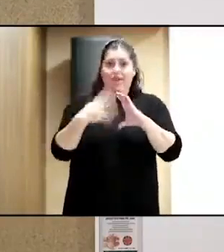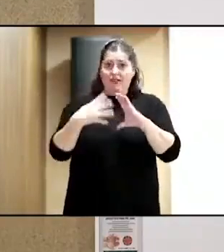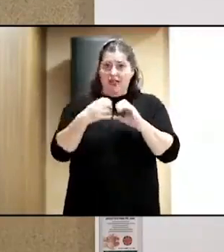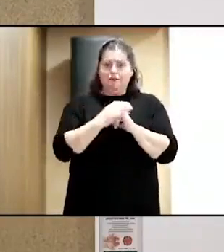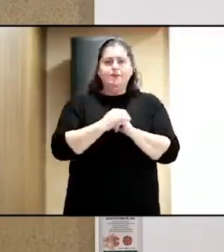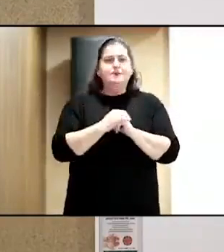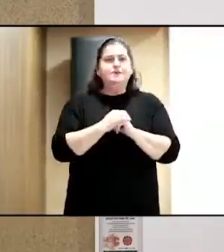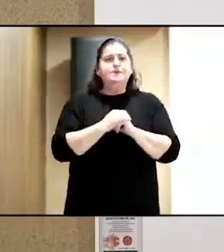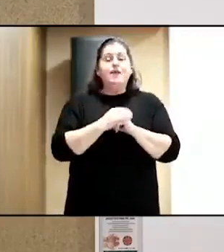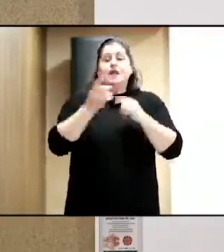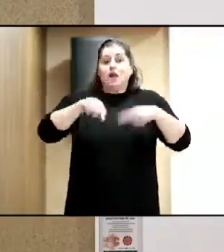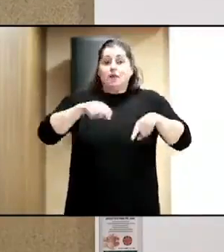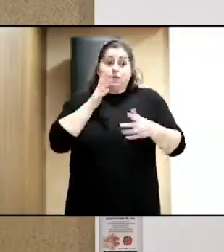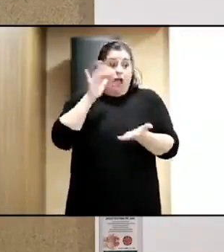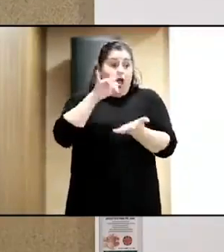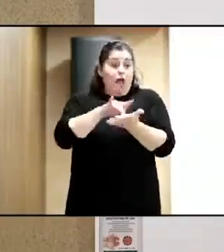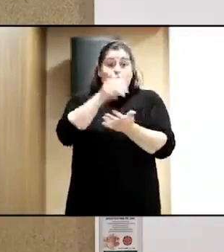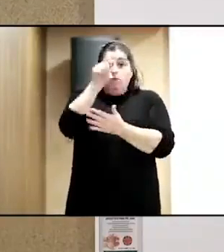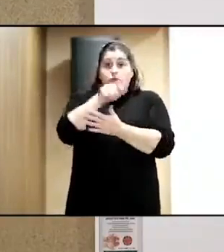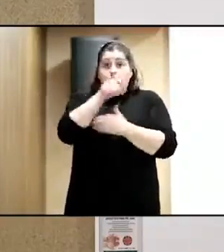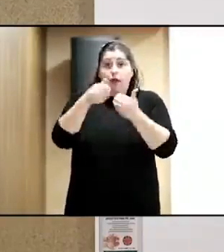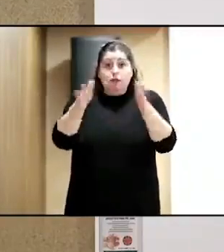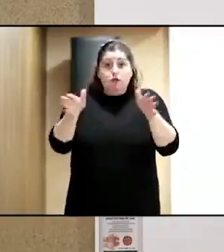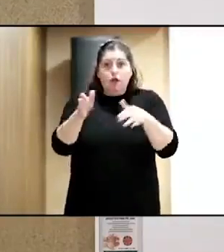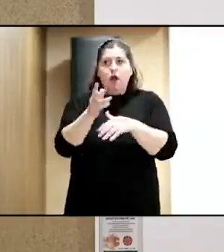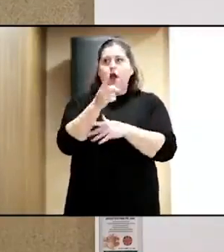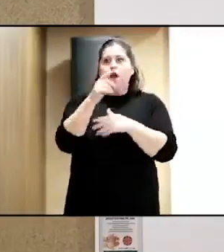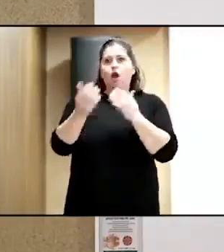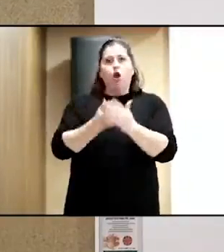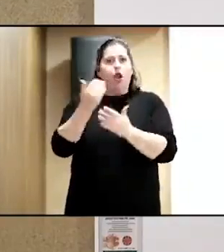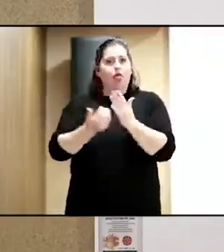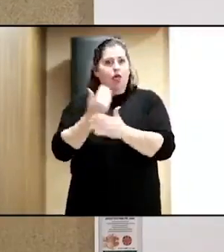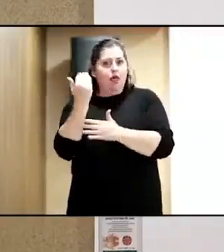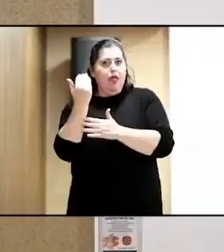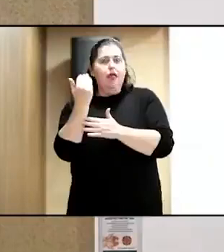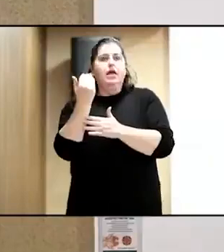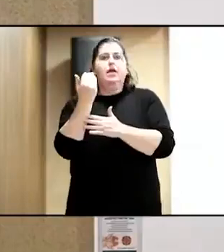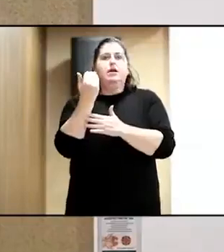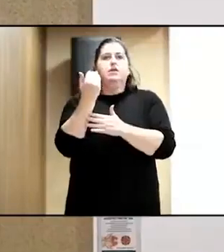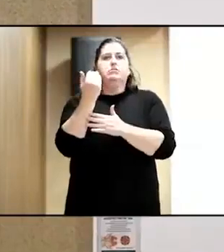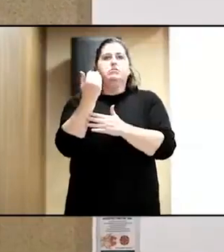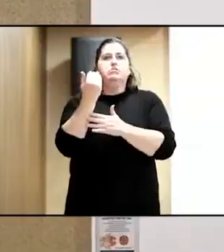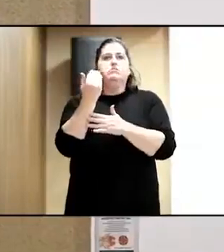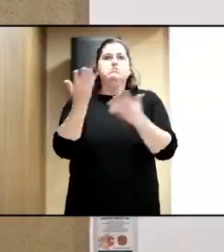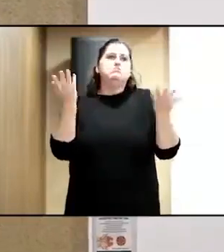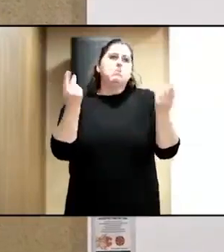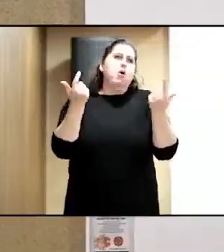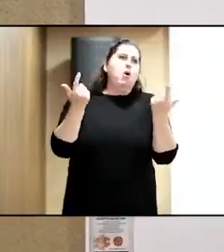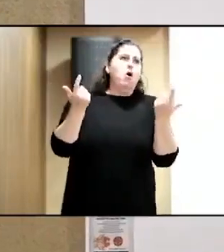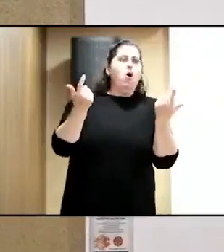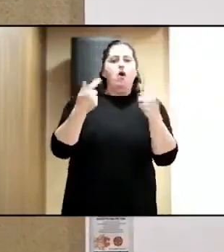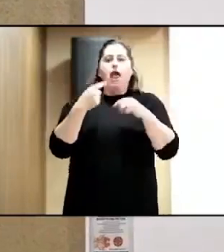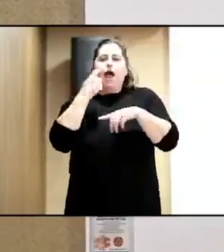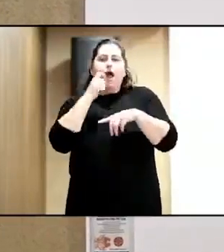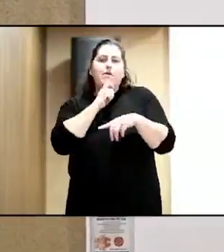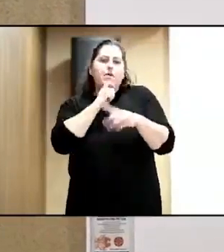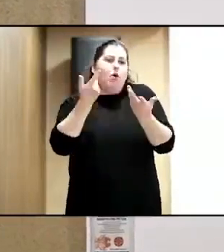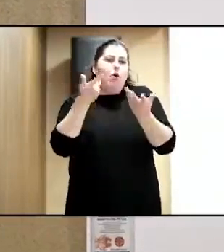Lo que vamos a hacer ahora en este acto de apertura de la jornada, un poco destripar en qué van a